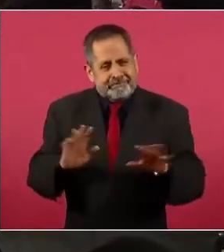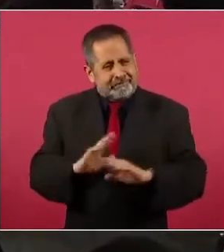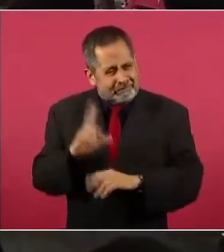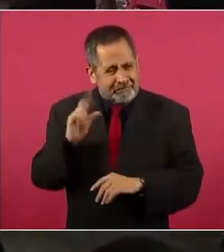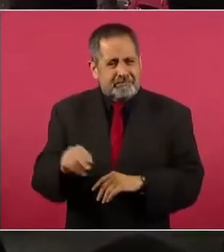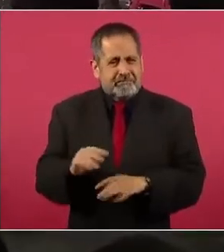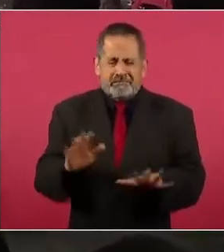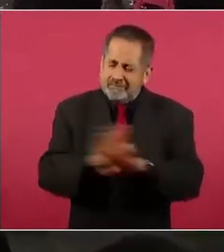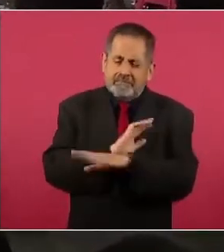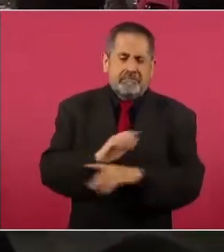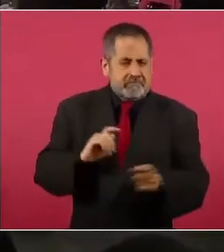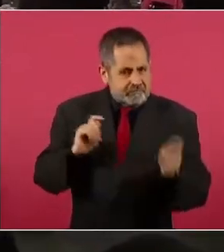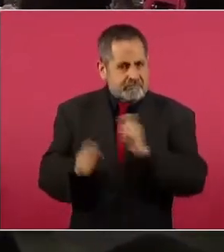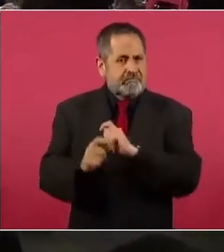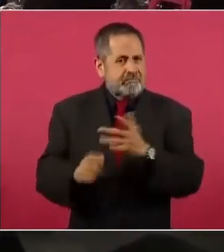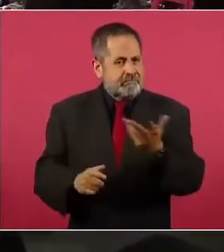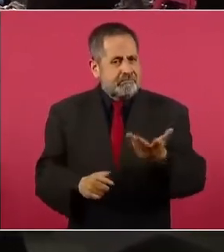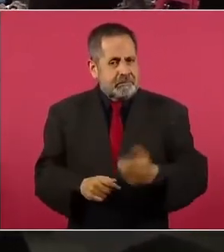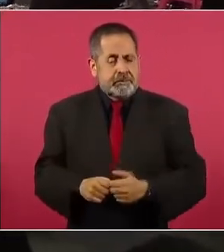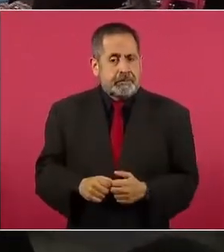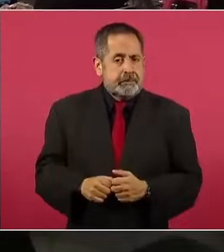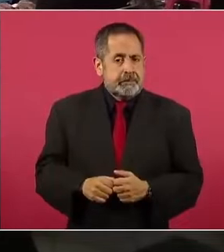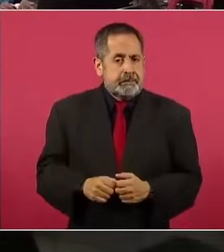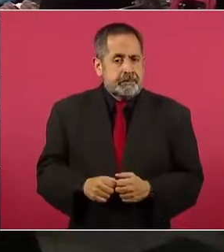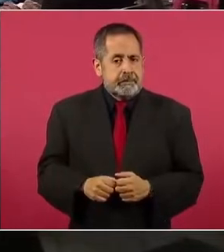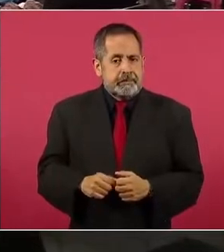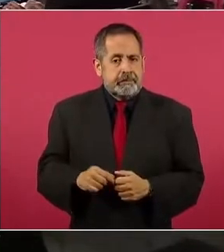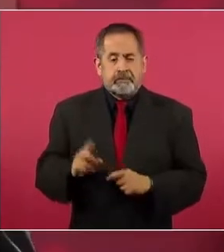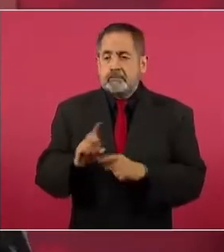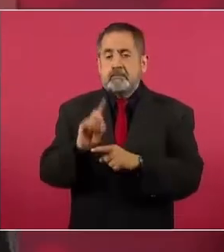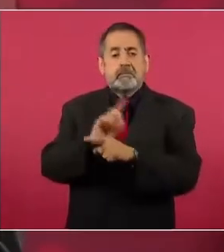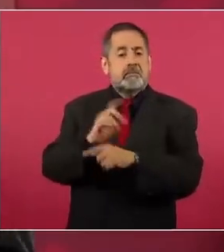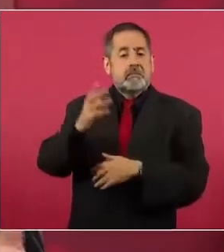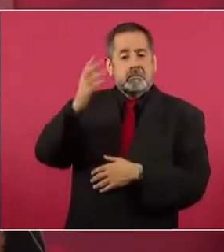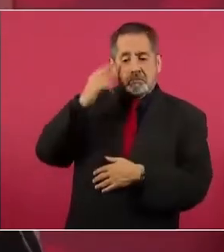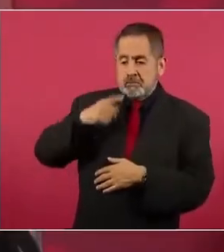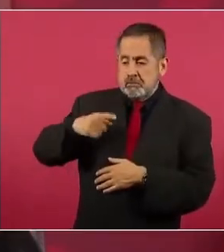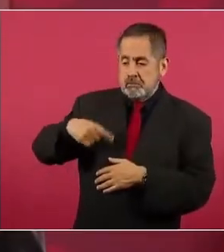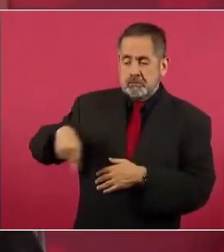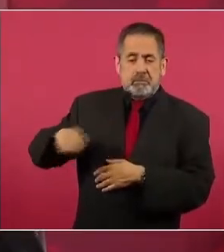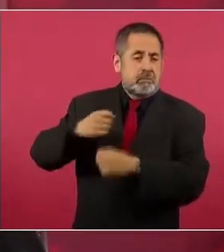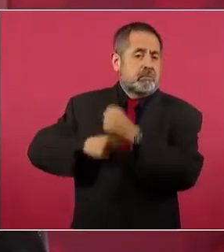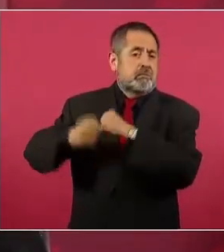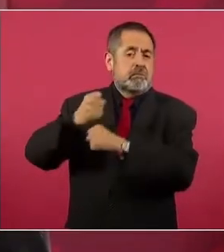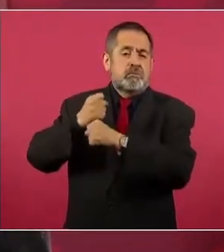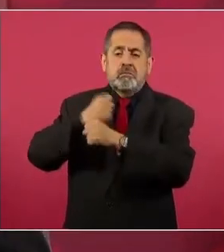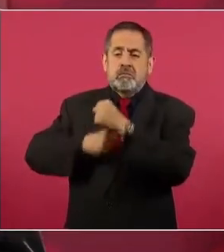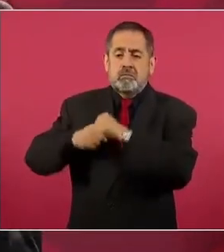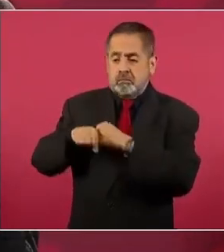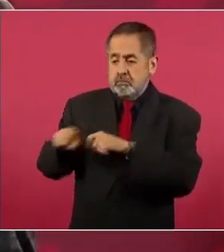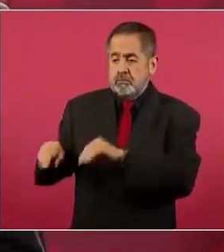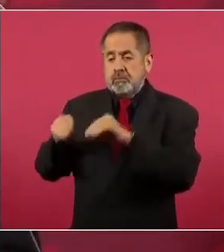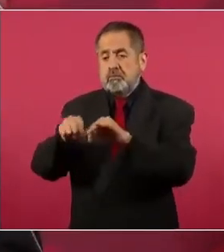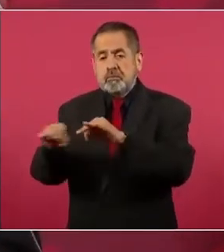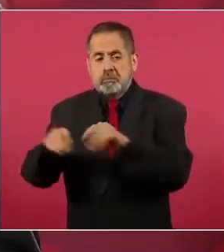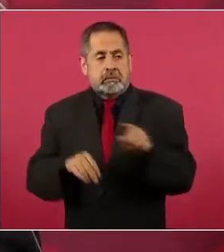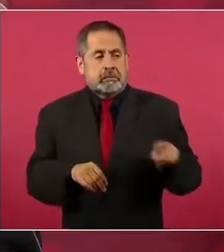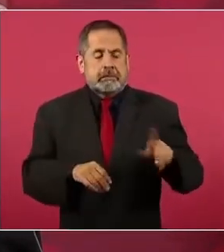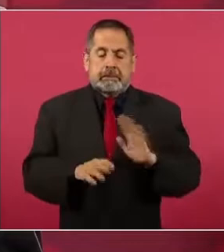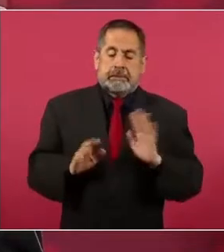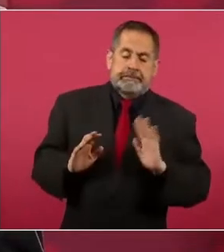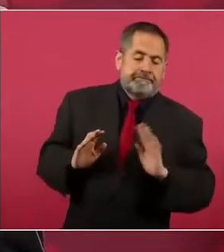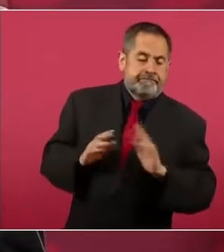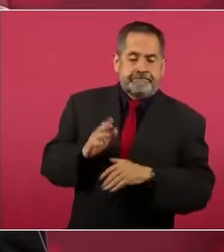¿Desde cuándo llevan con temor a reconocer